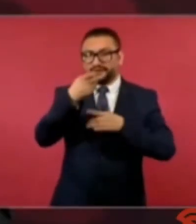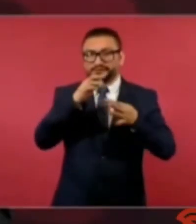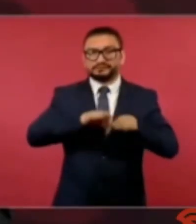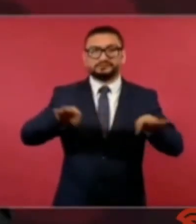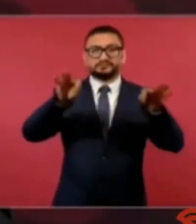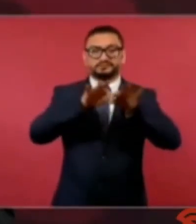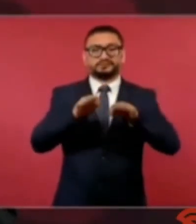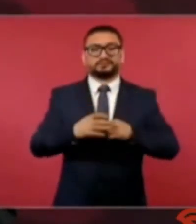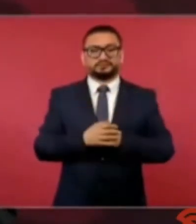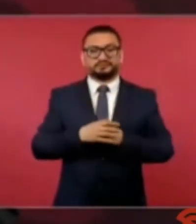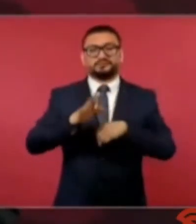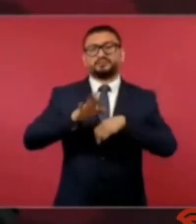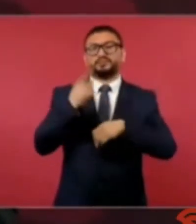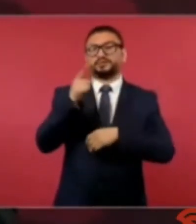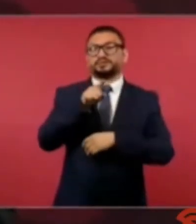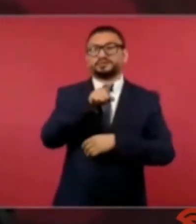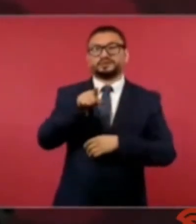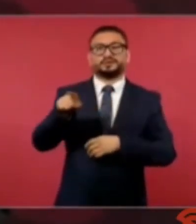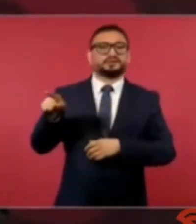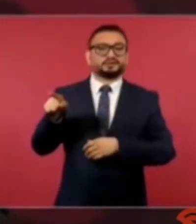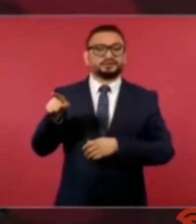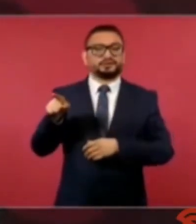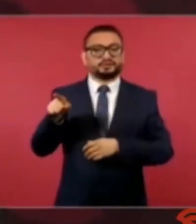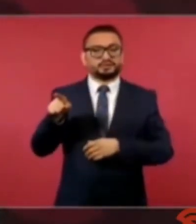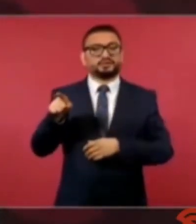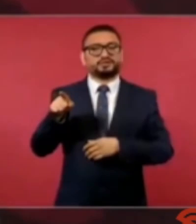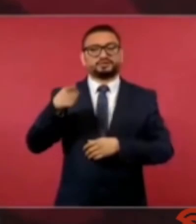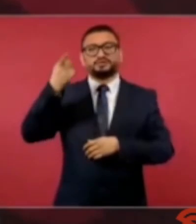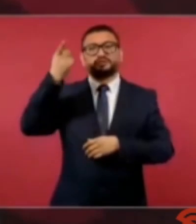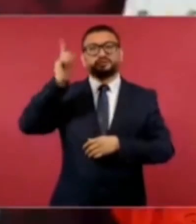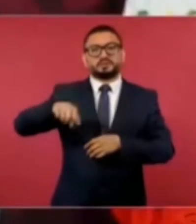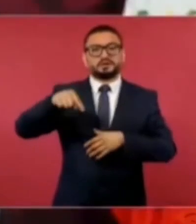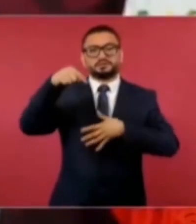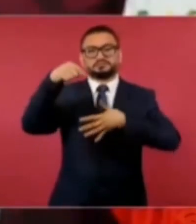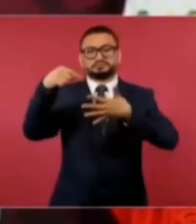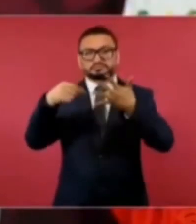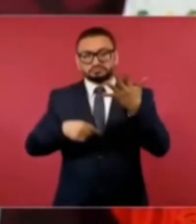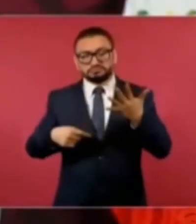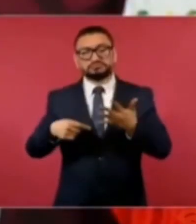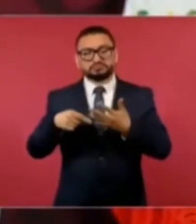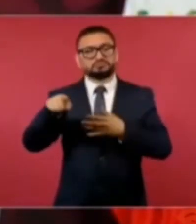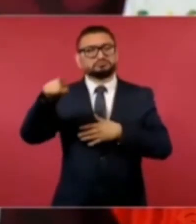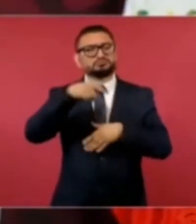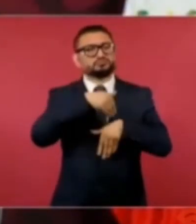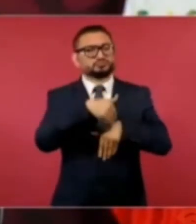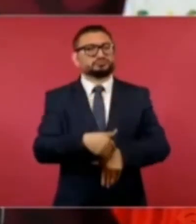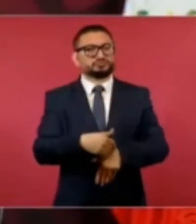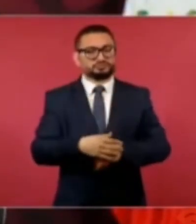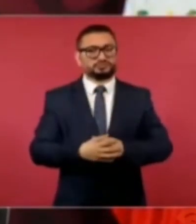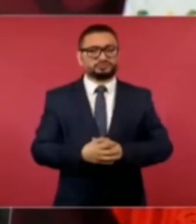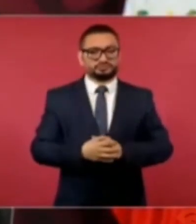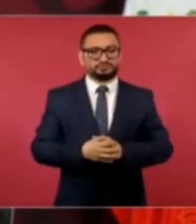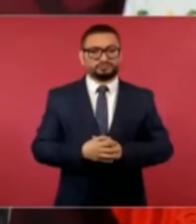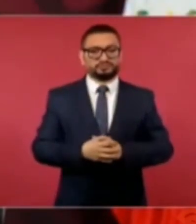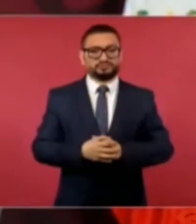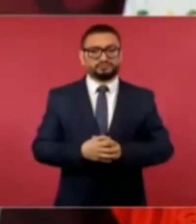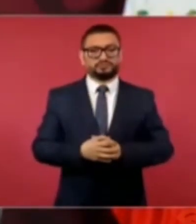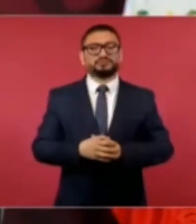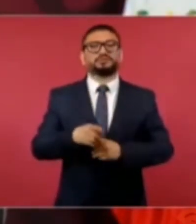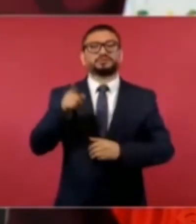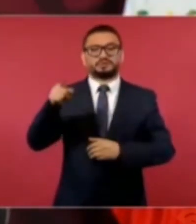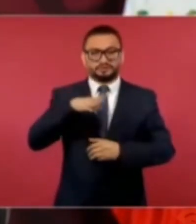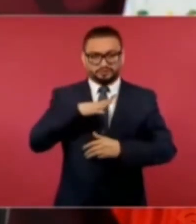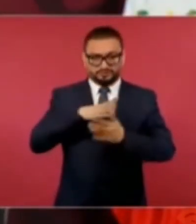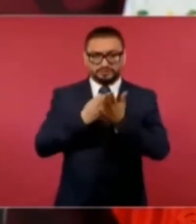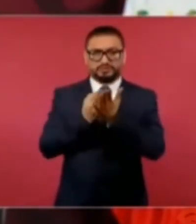porque pues ellos reciben órdenes y hay lealtad